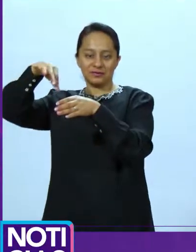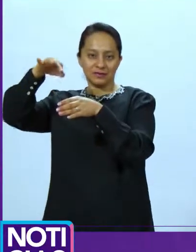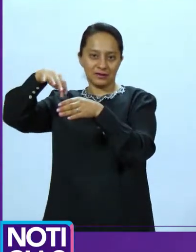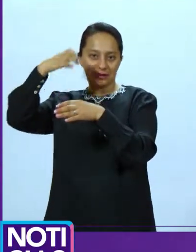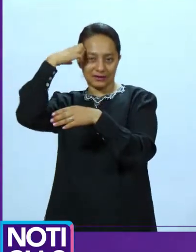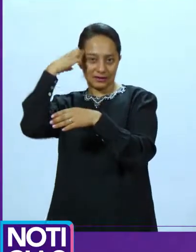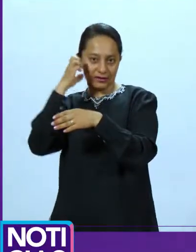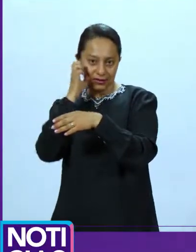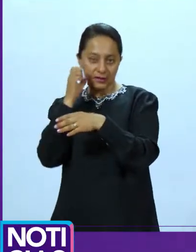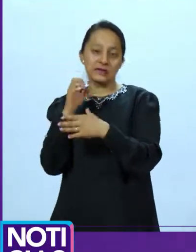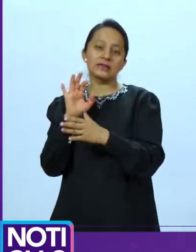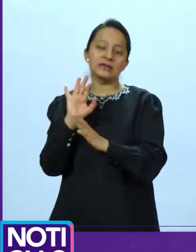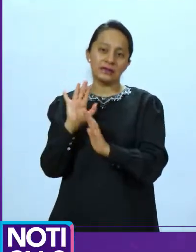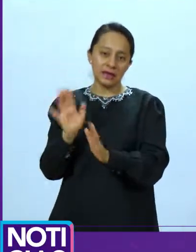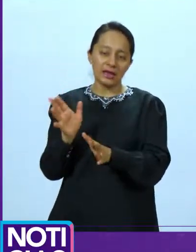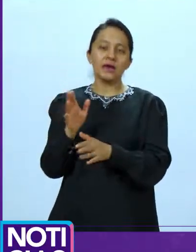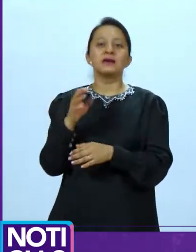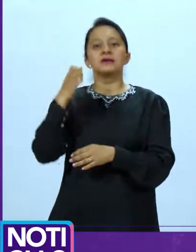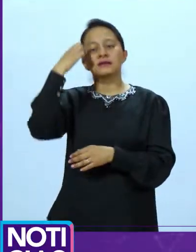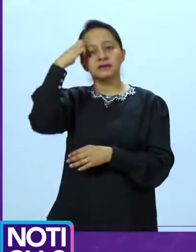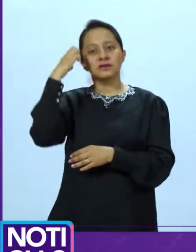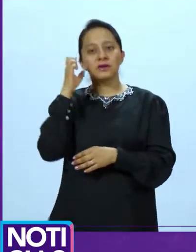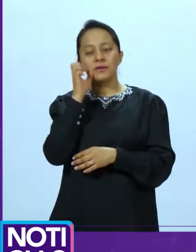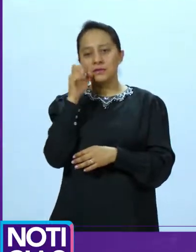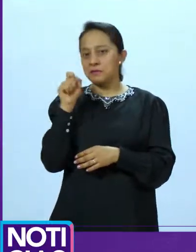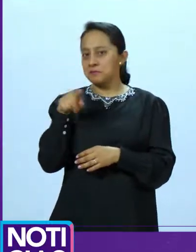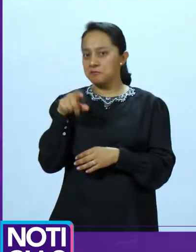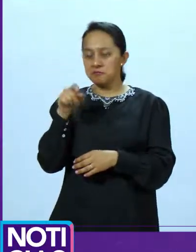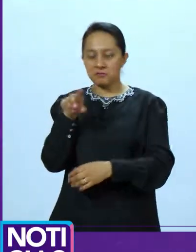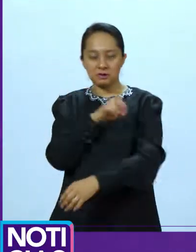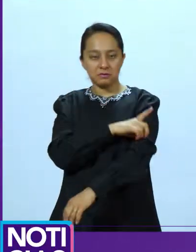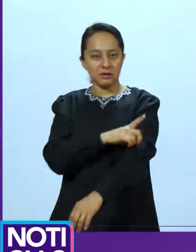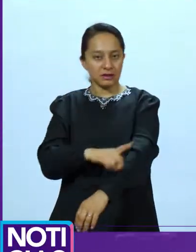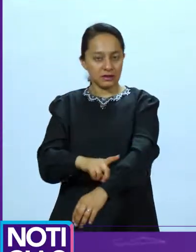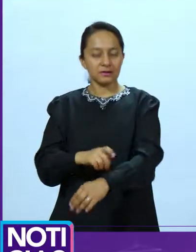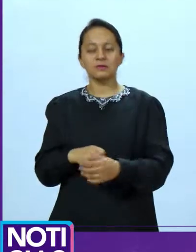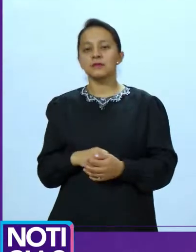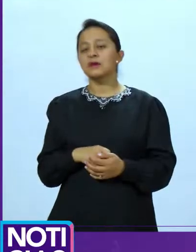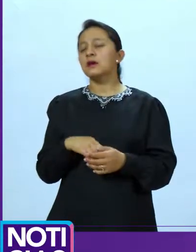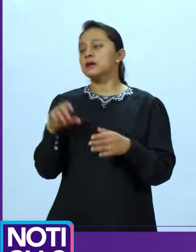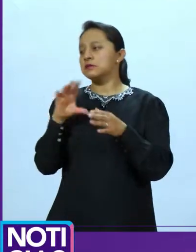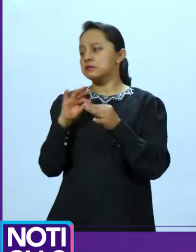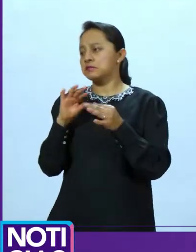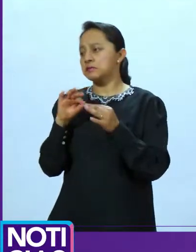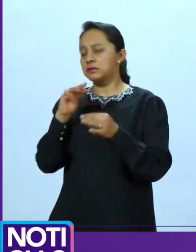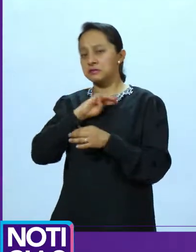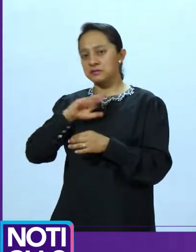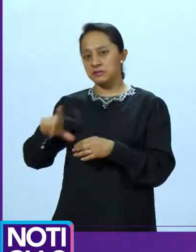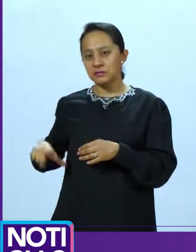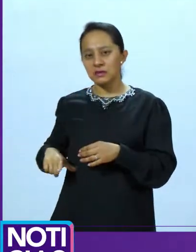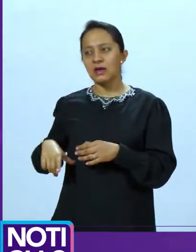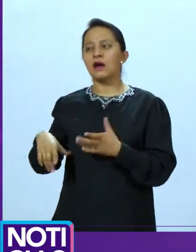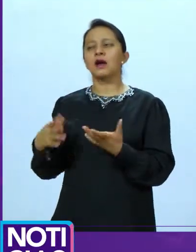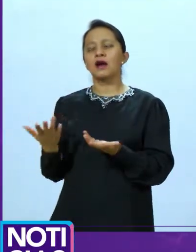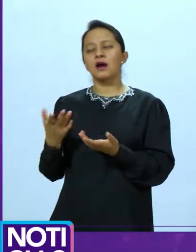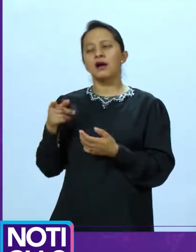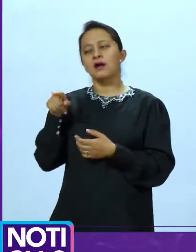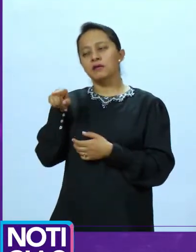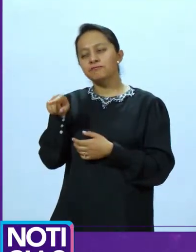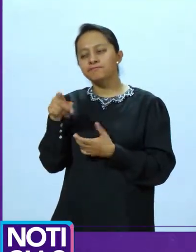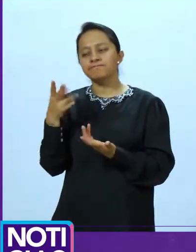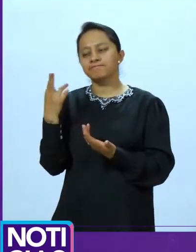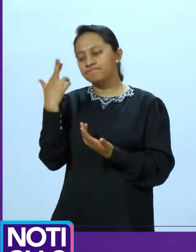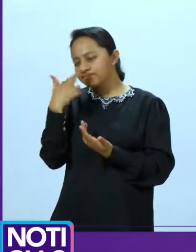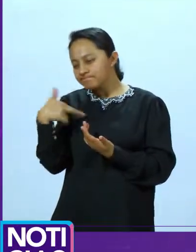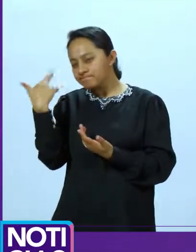que quedaron pendientes de estacionamiento en la delegación. El Edil consideró que la propuesta de parquímetros puede ser más viable ahora que